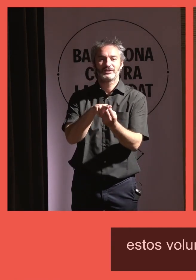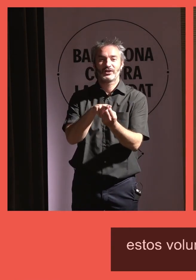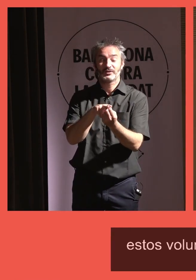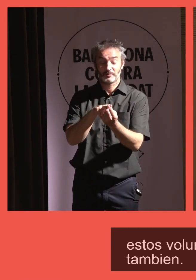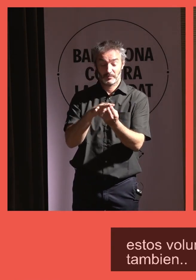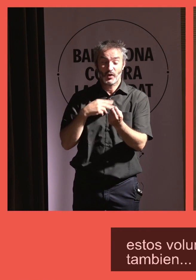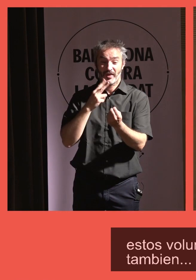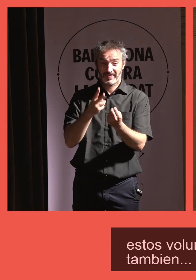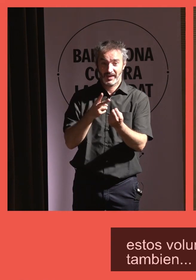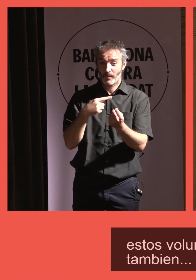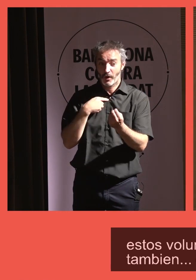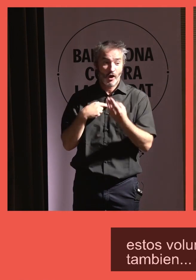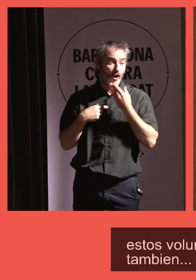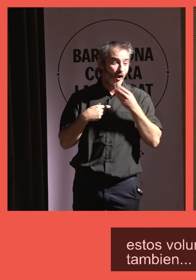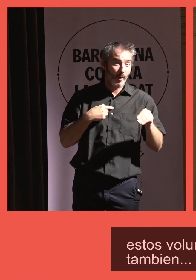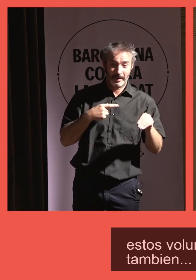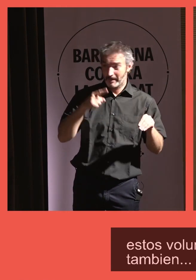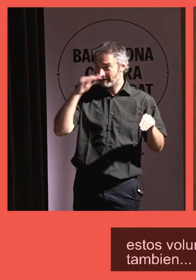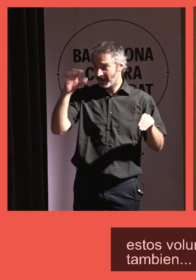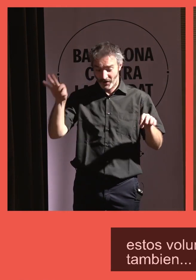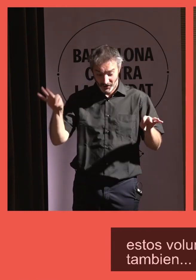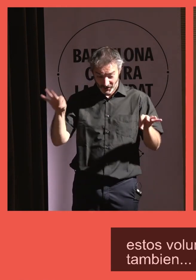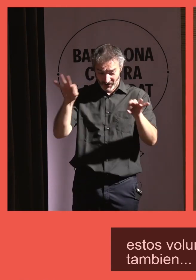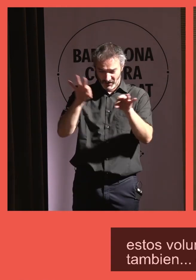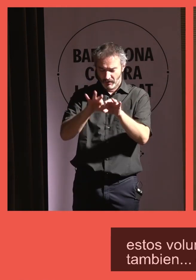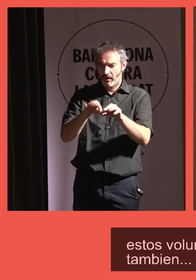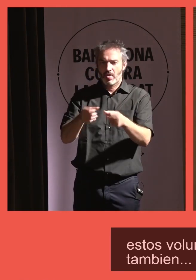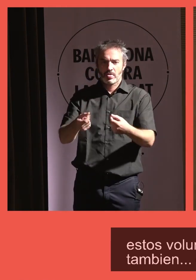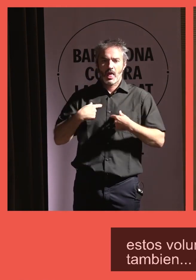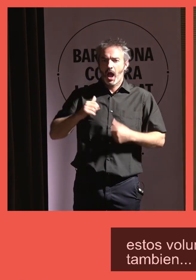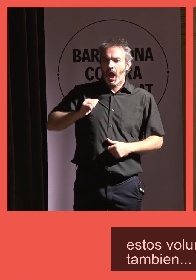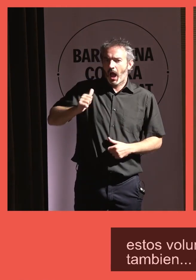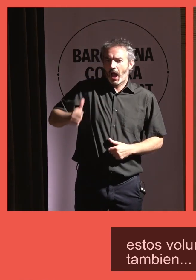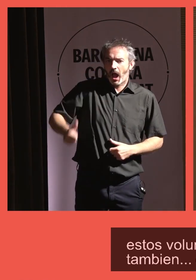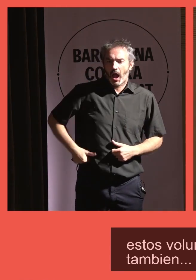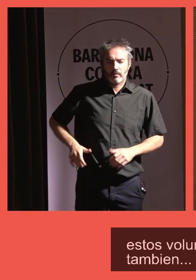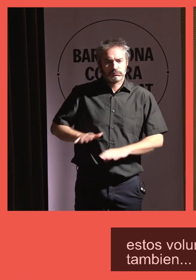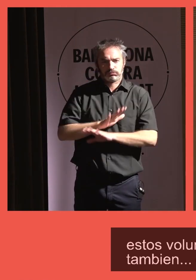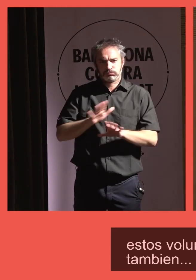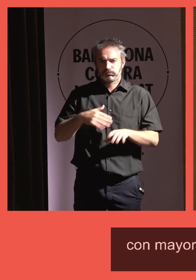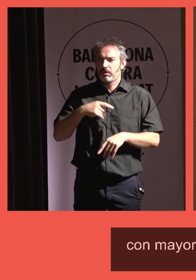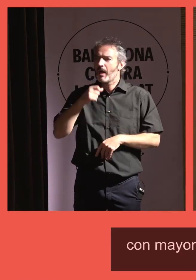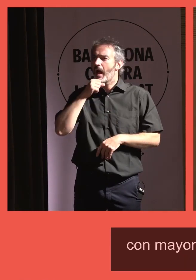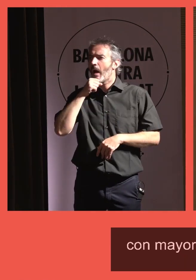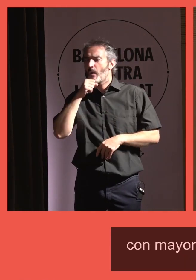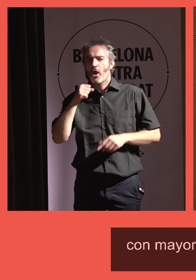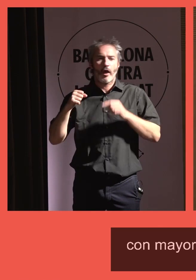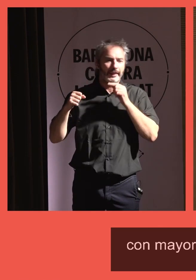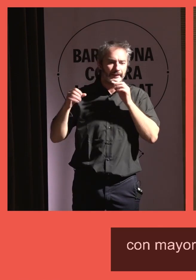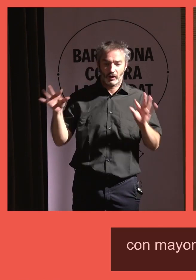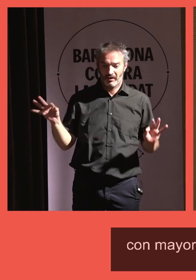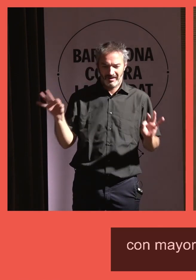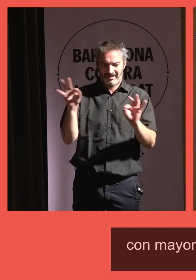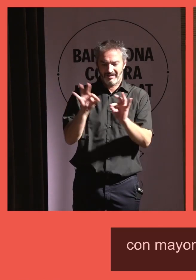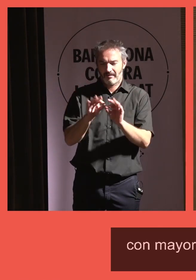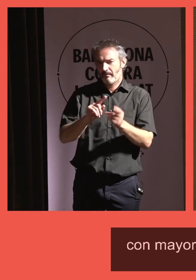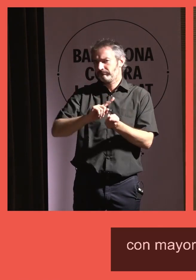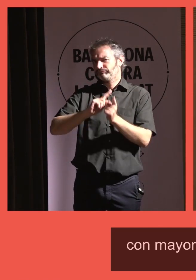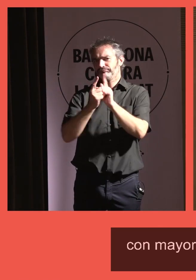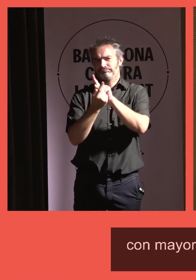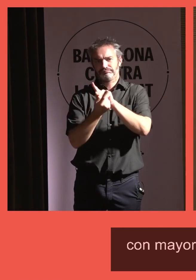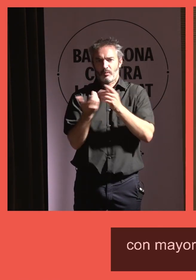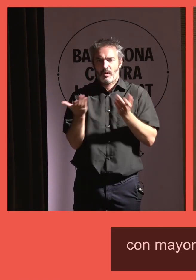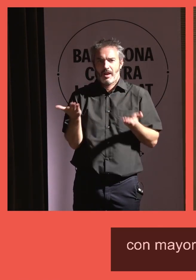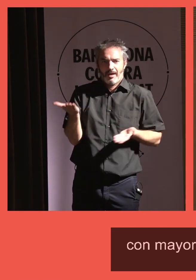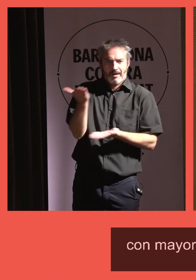cuando se junta la gente joven con la gente mayor, es muy enriquecedor. Estas dos generaciones de abuelos y nietos transformados como unos